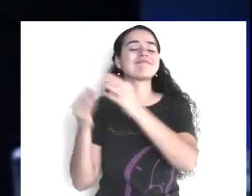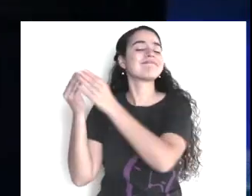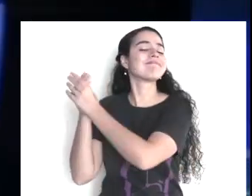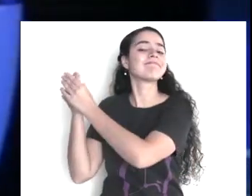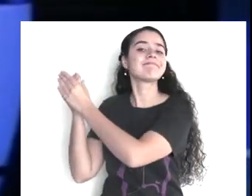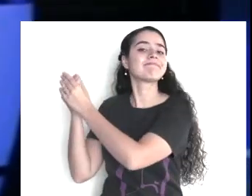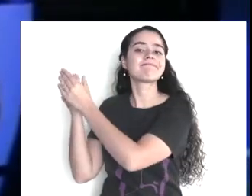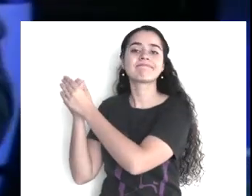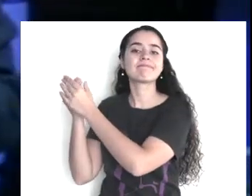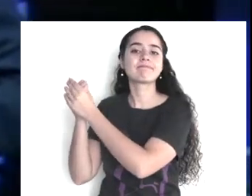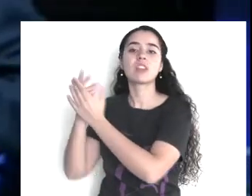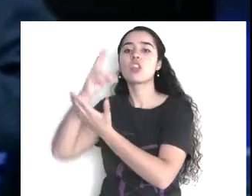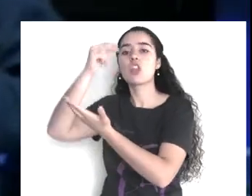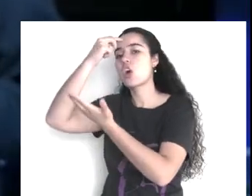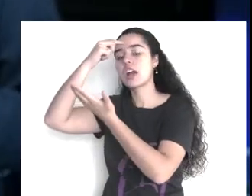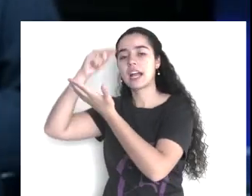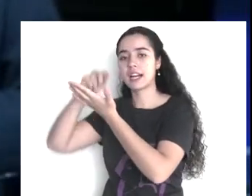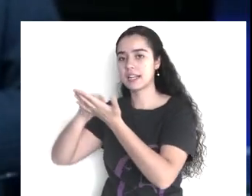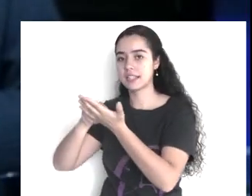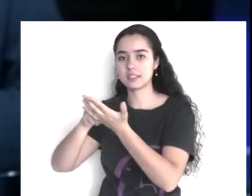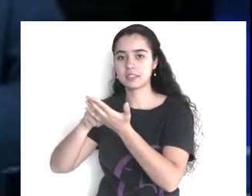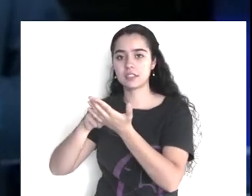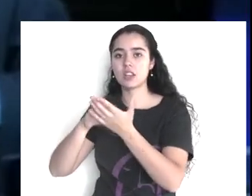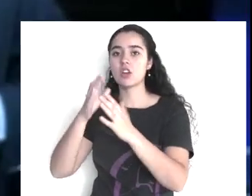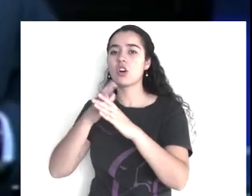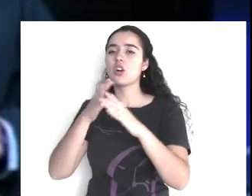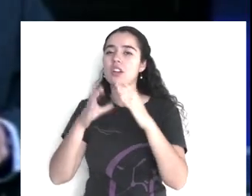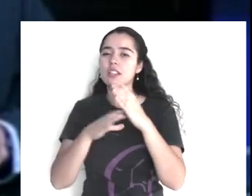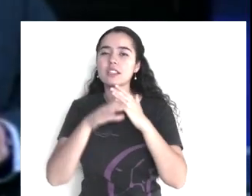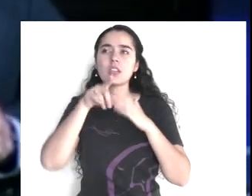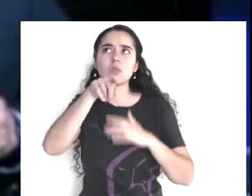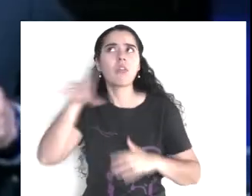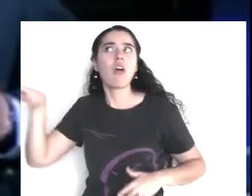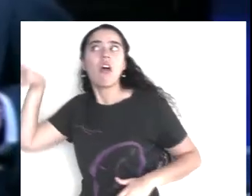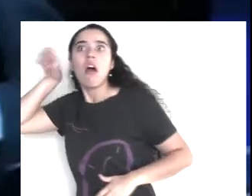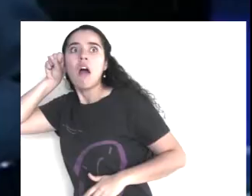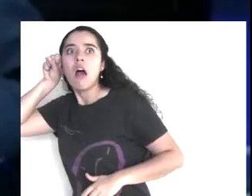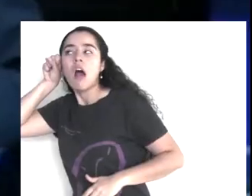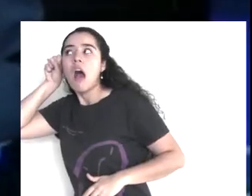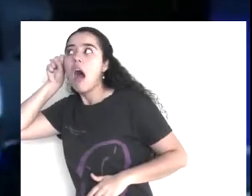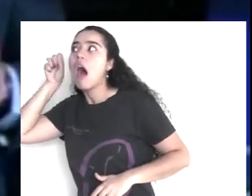tampoco creas, a todas las cosas, que se hablan,